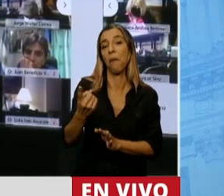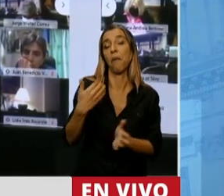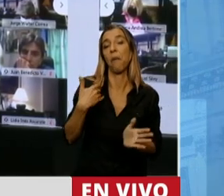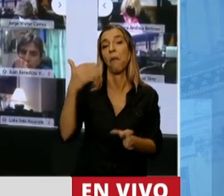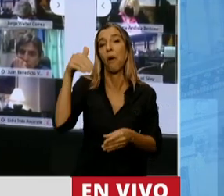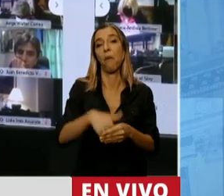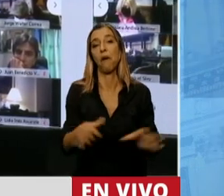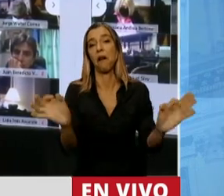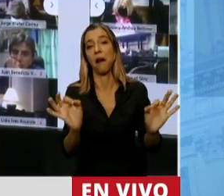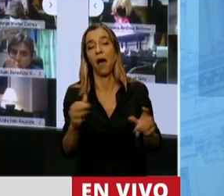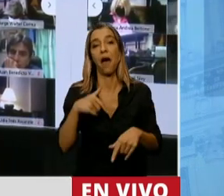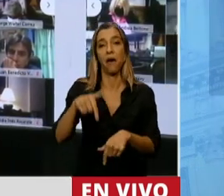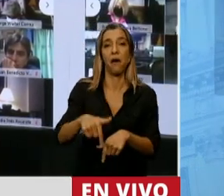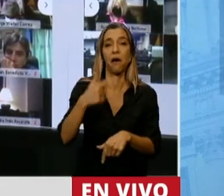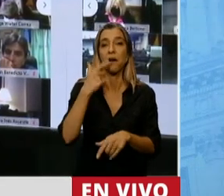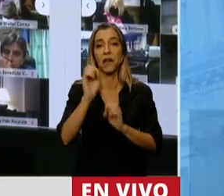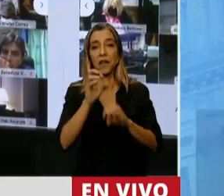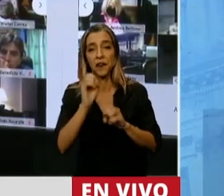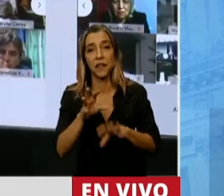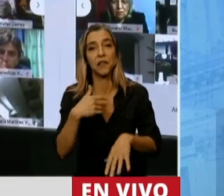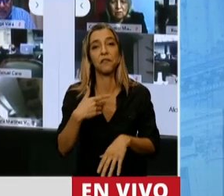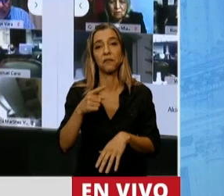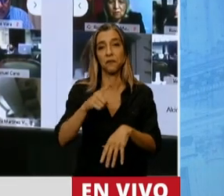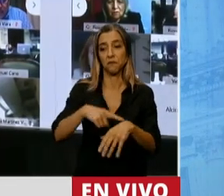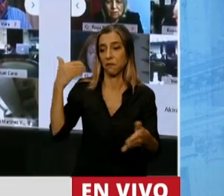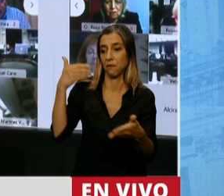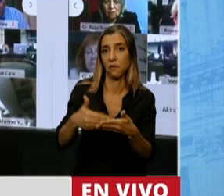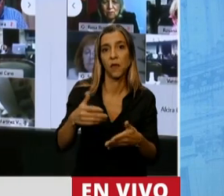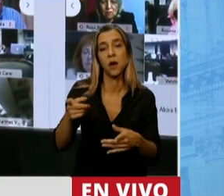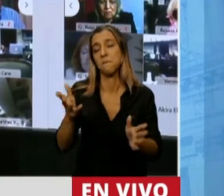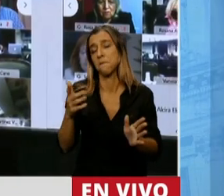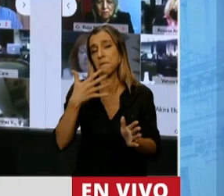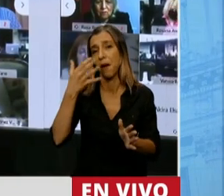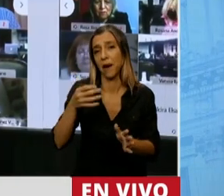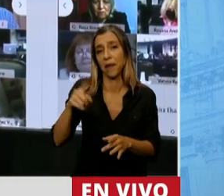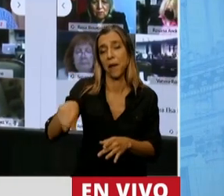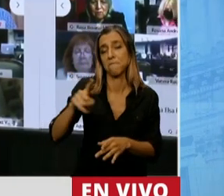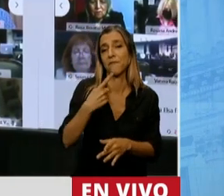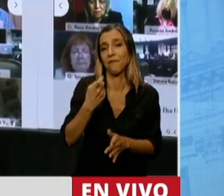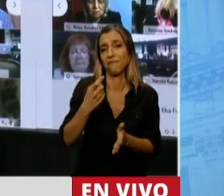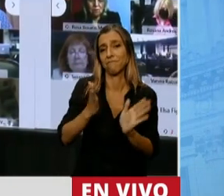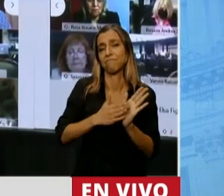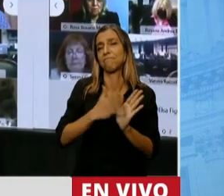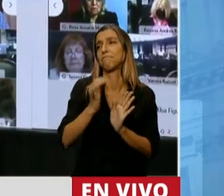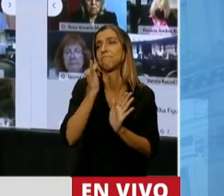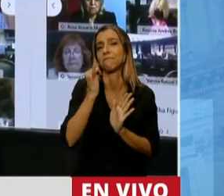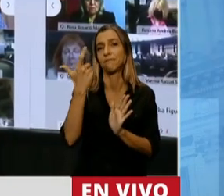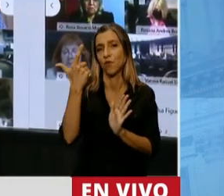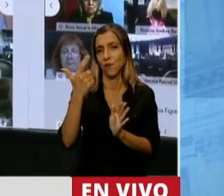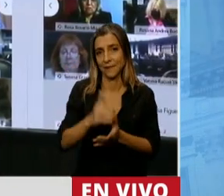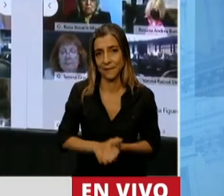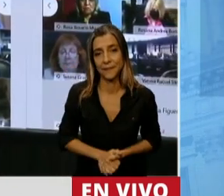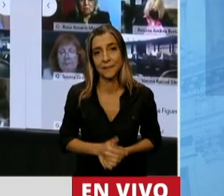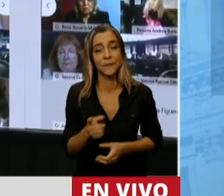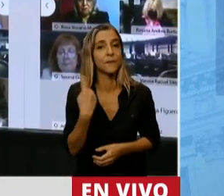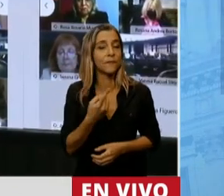críticas, críticas que a último momento se les desvanecen permanentemente. Nadie puede negar la